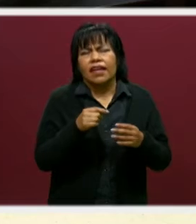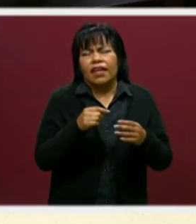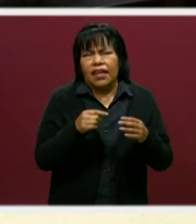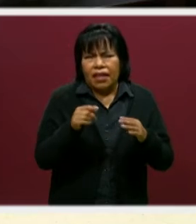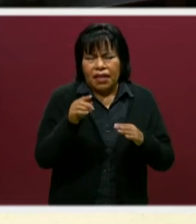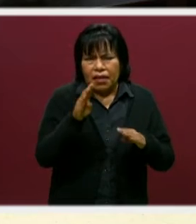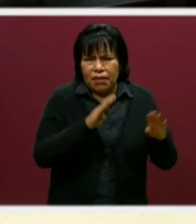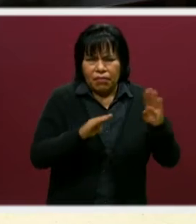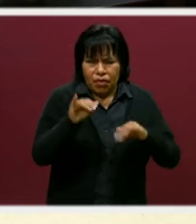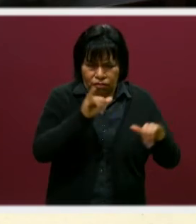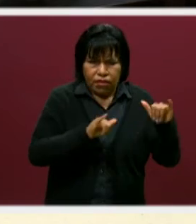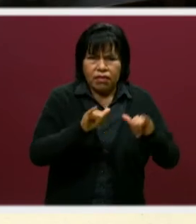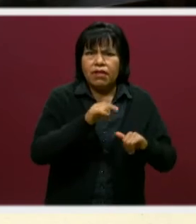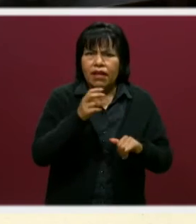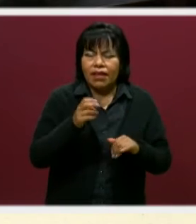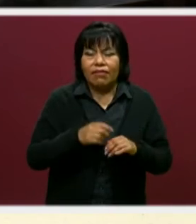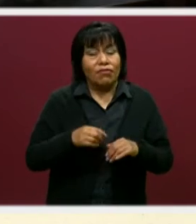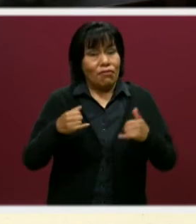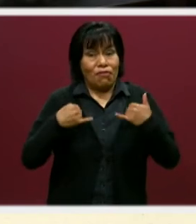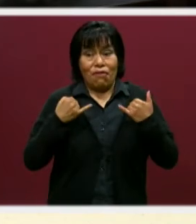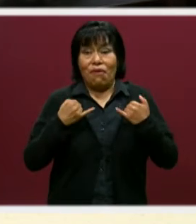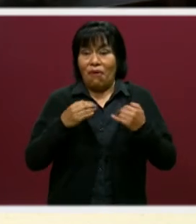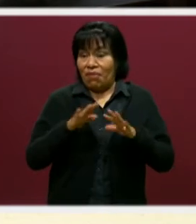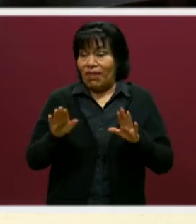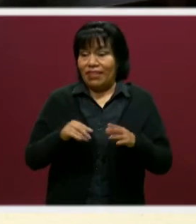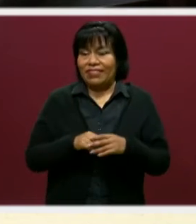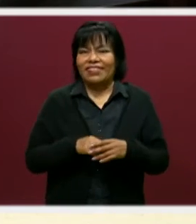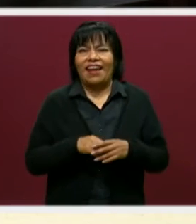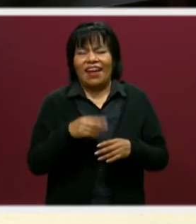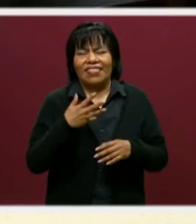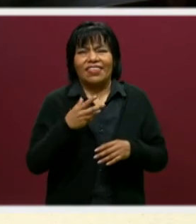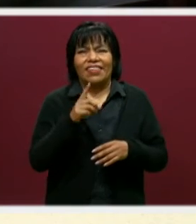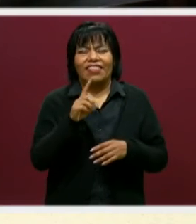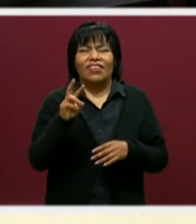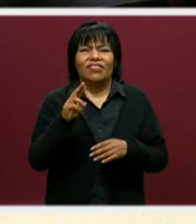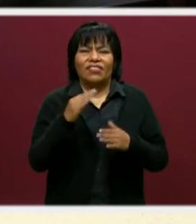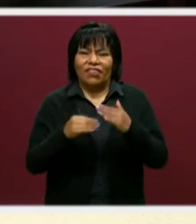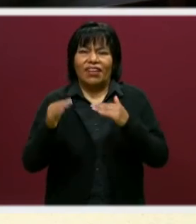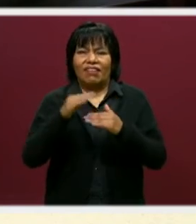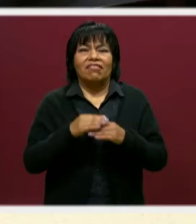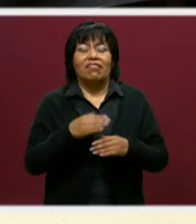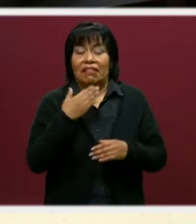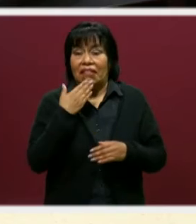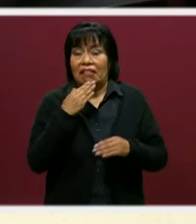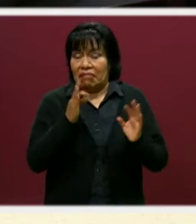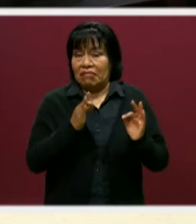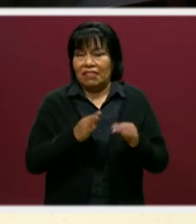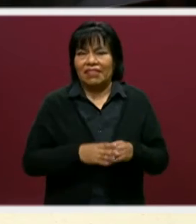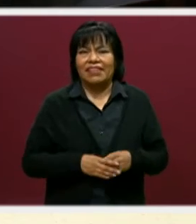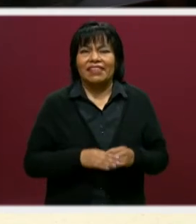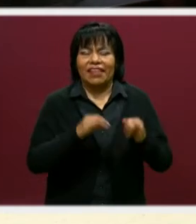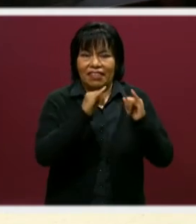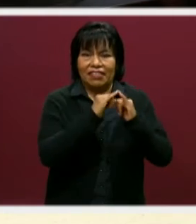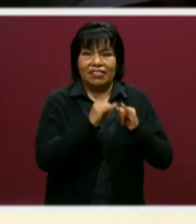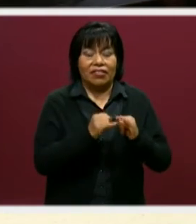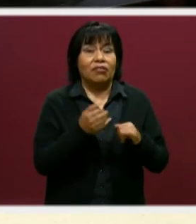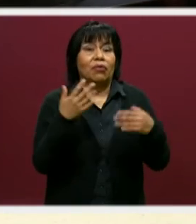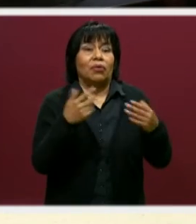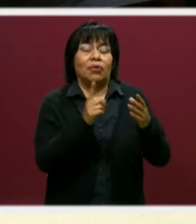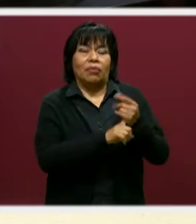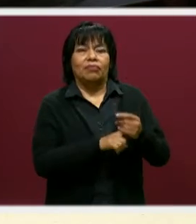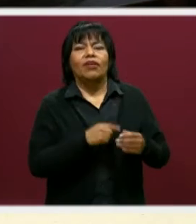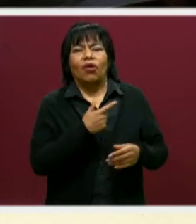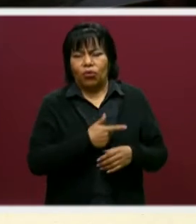bioquímica. Sí, es, así es. Estás muy joven y ya tienes doctorado. Qué padre contar contigo en el instituto. Es un